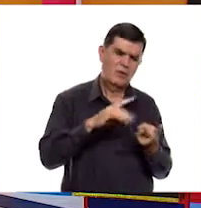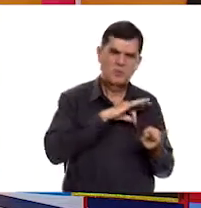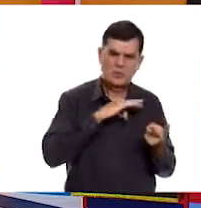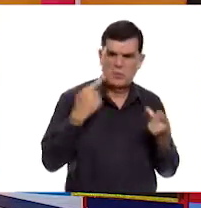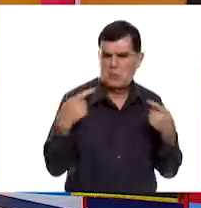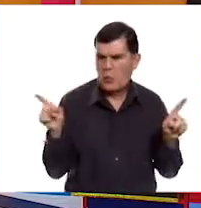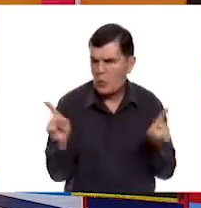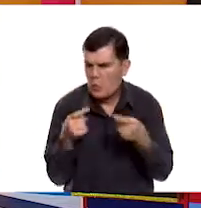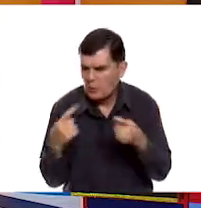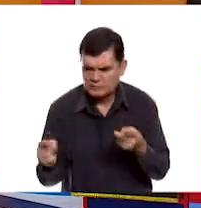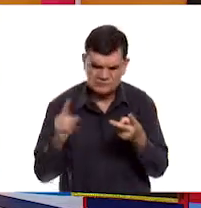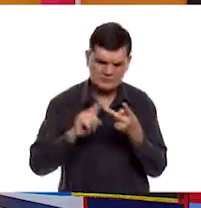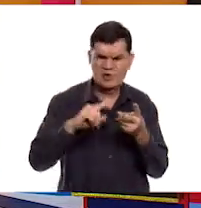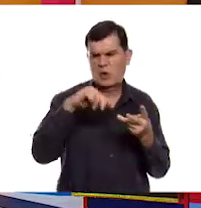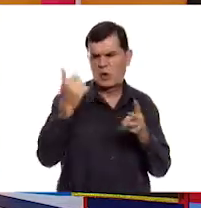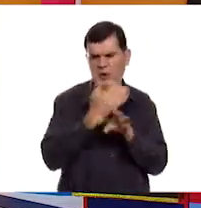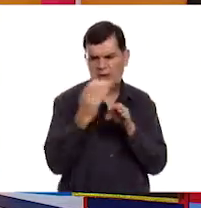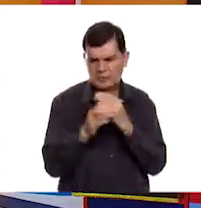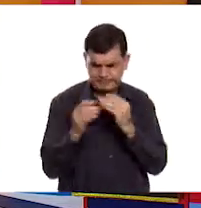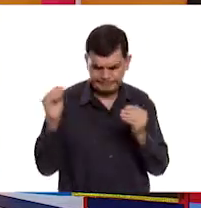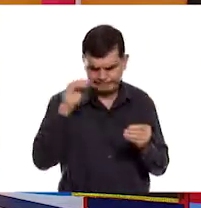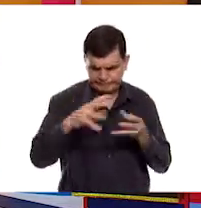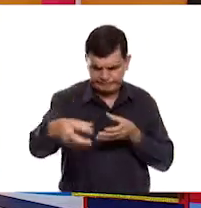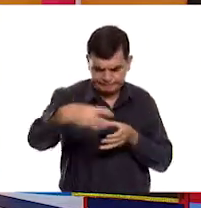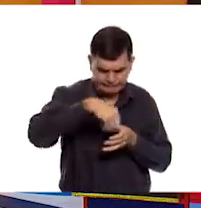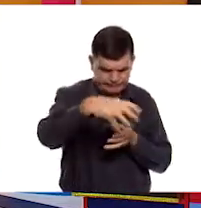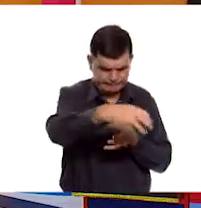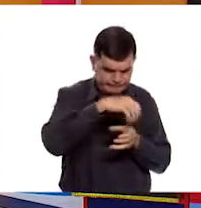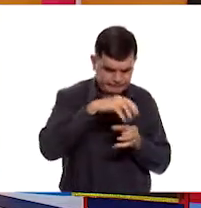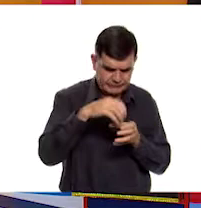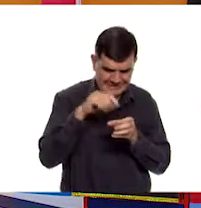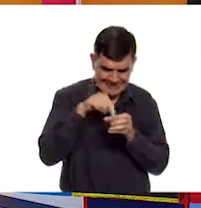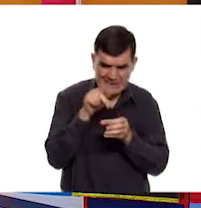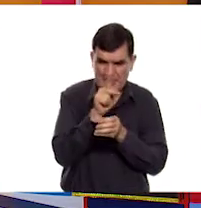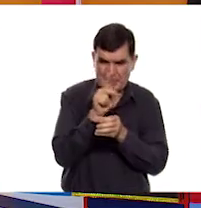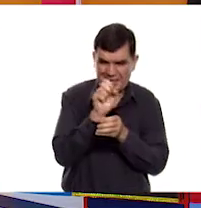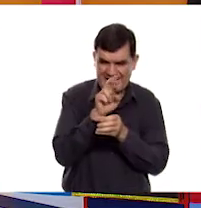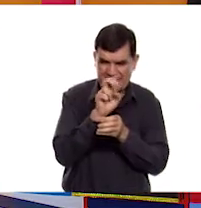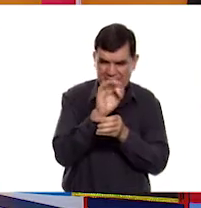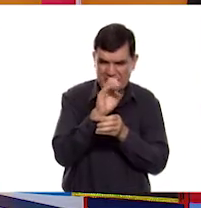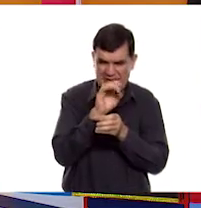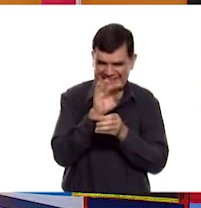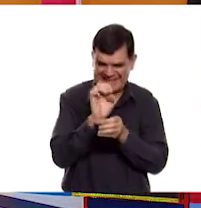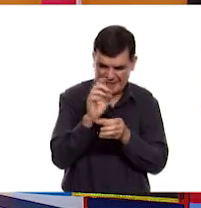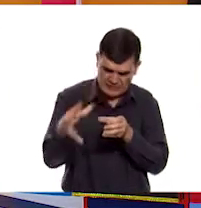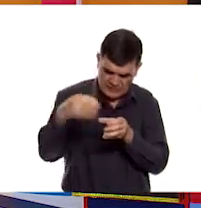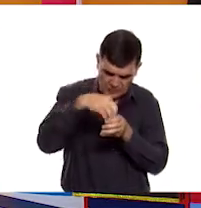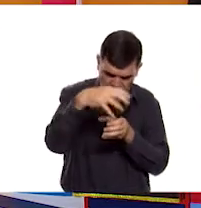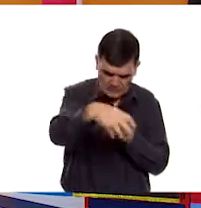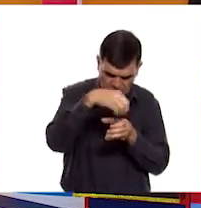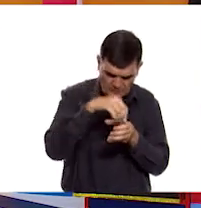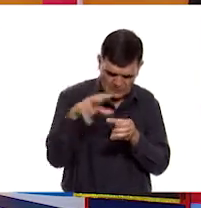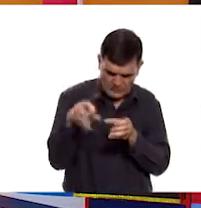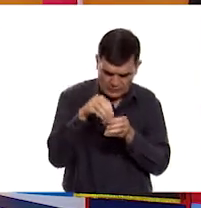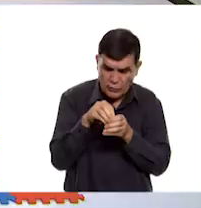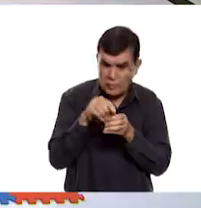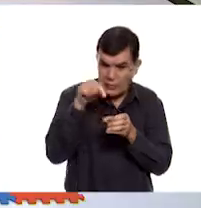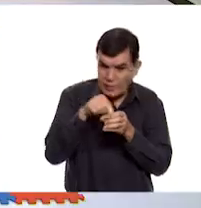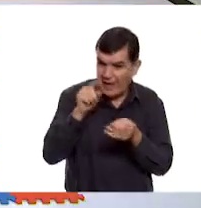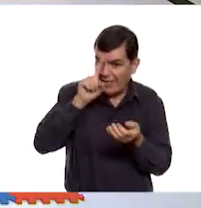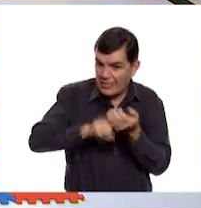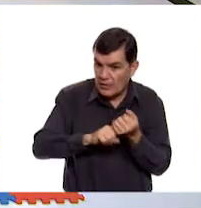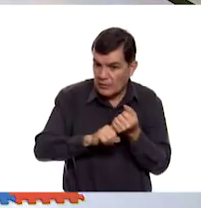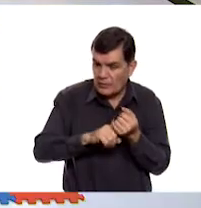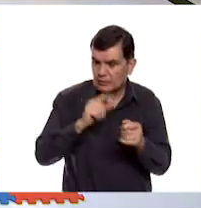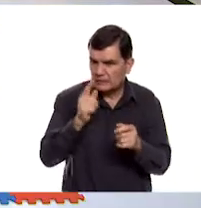música y otros aspectos. Pero lo más importante del performance, Pilar, es que todos los elementos que ocupes en él